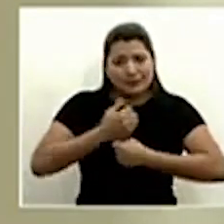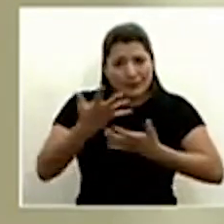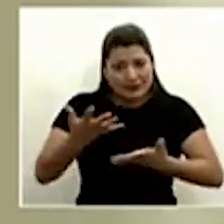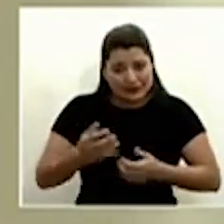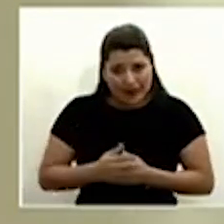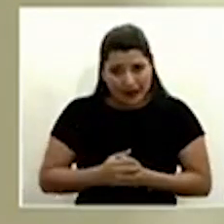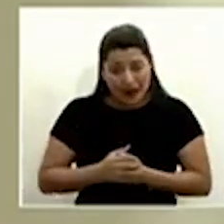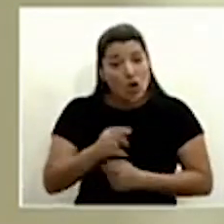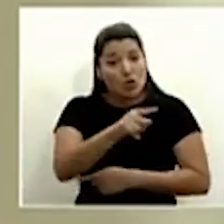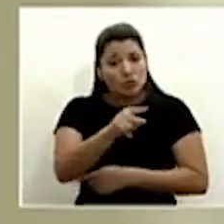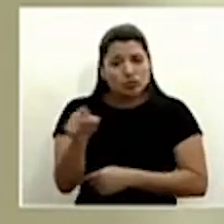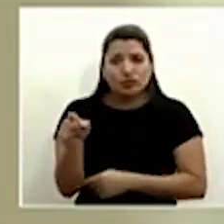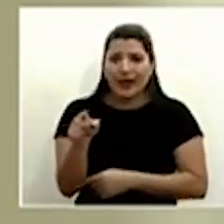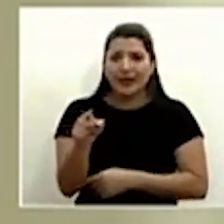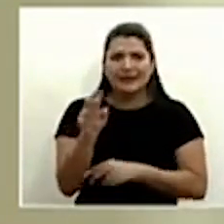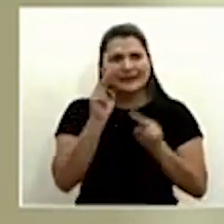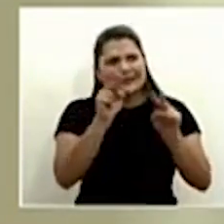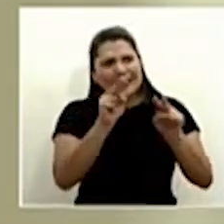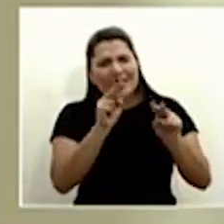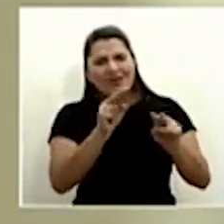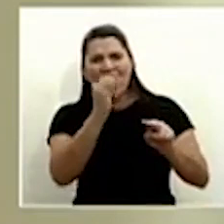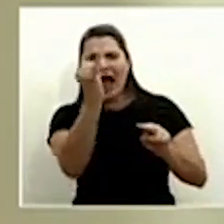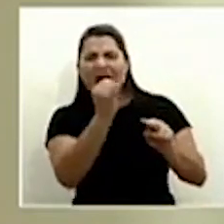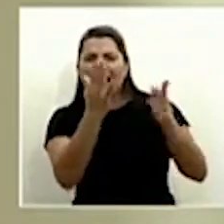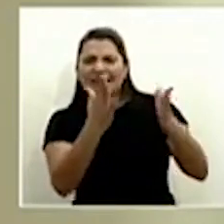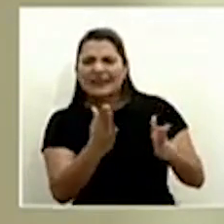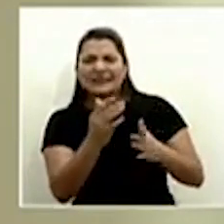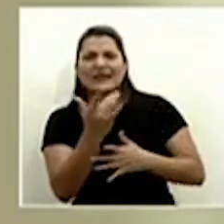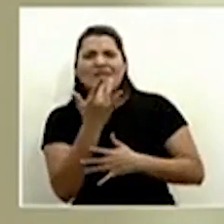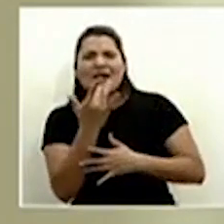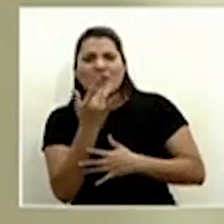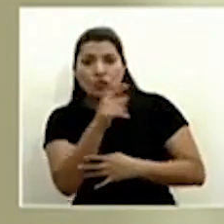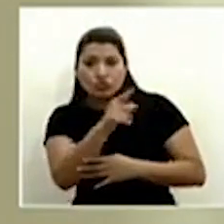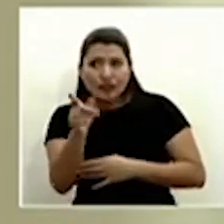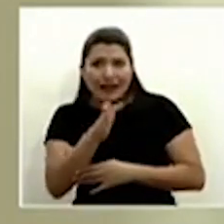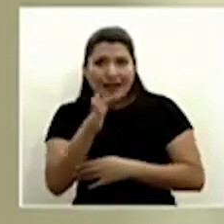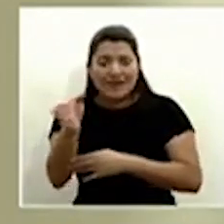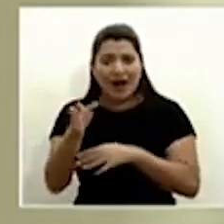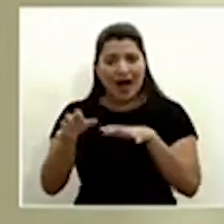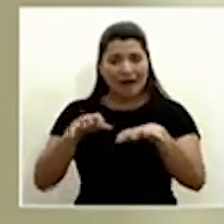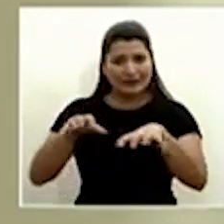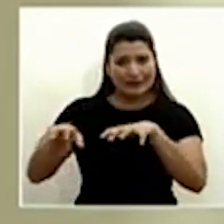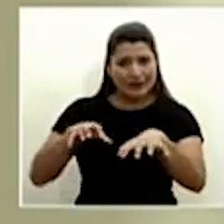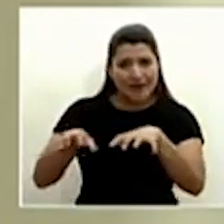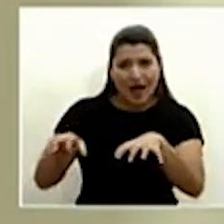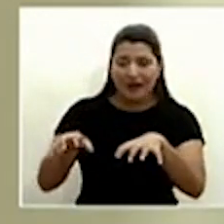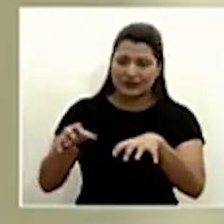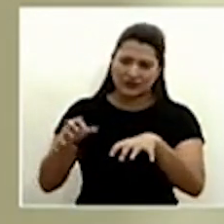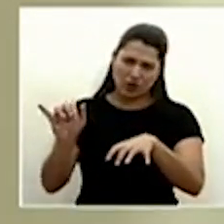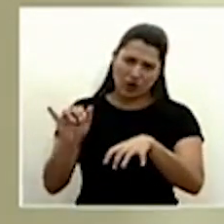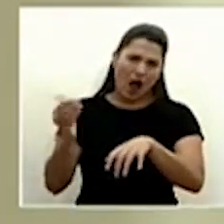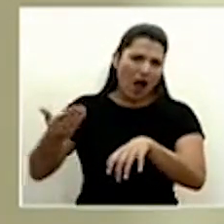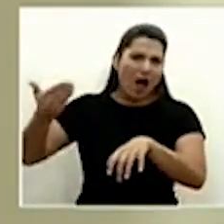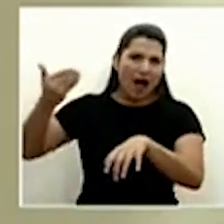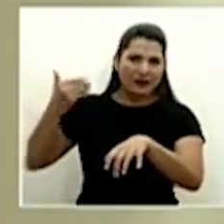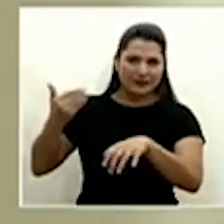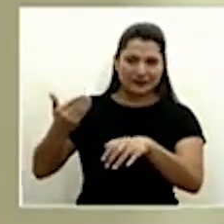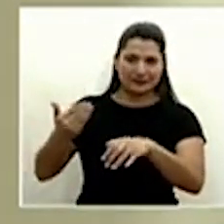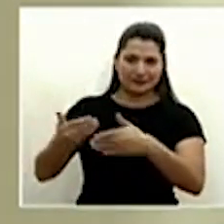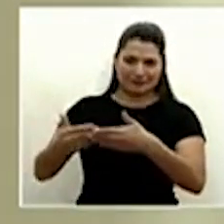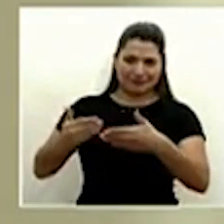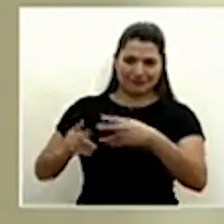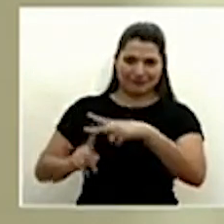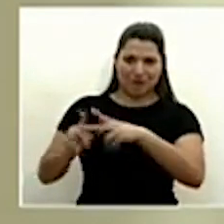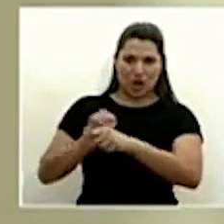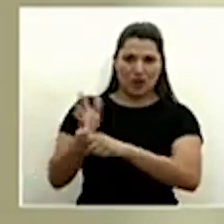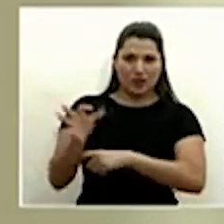seguido a sus artistas favoritos, quienes van a nuestras actividades en tiempos regulares, pues que muestran su apoyo